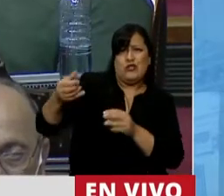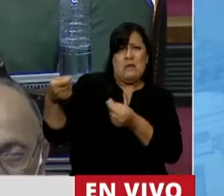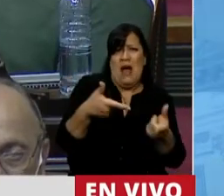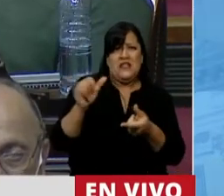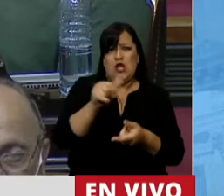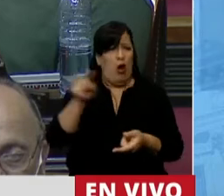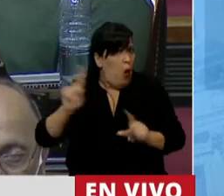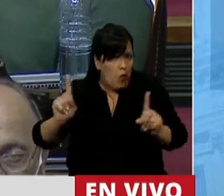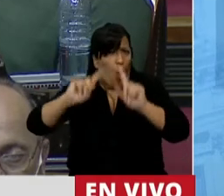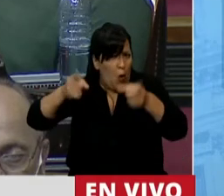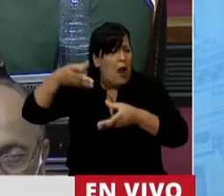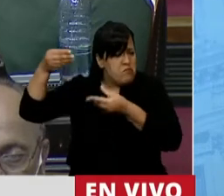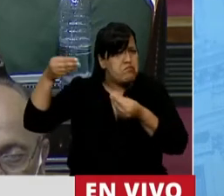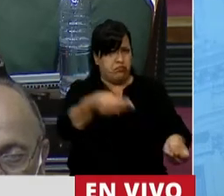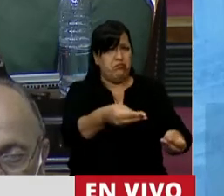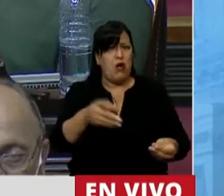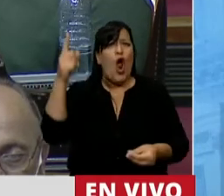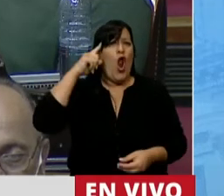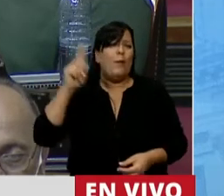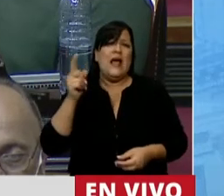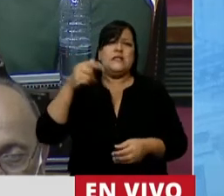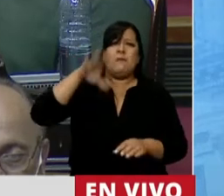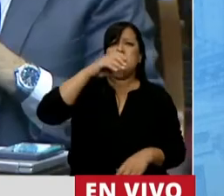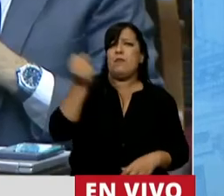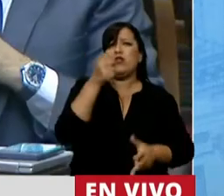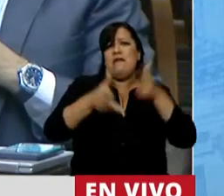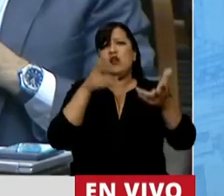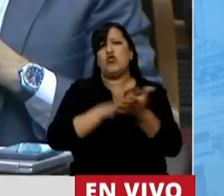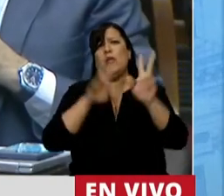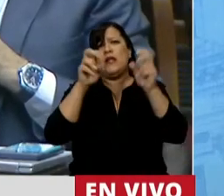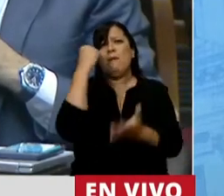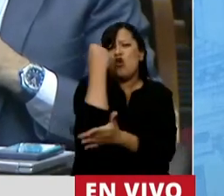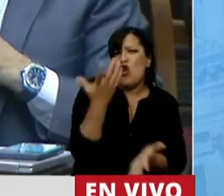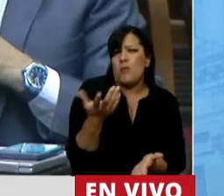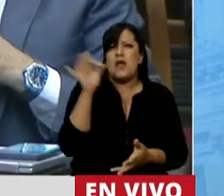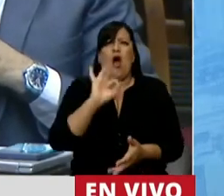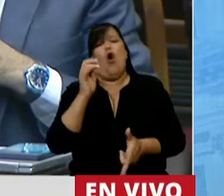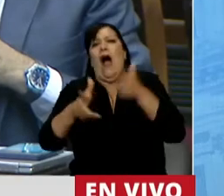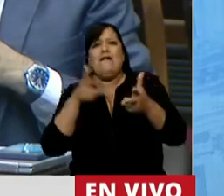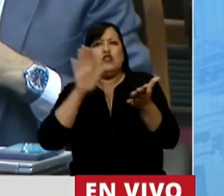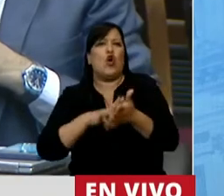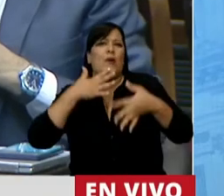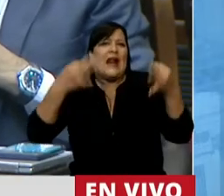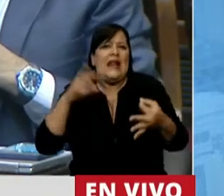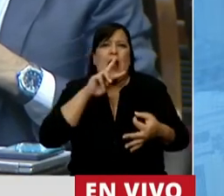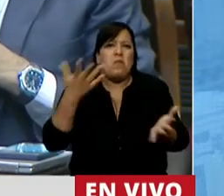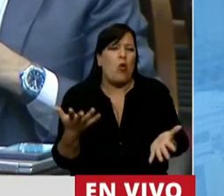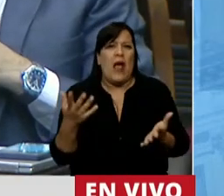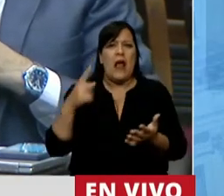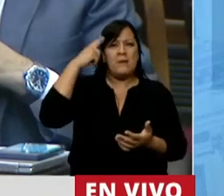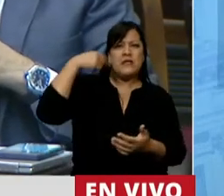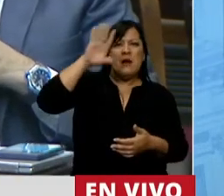que no se puso a pensar si era más importante hablar de economía o hablar de la realidad de las mujeres.